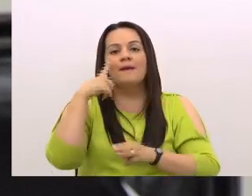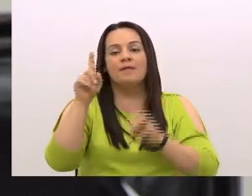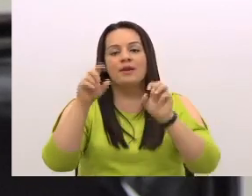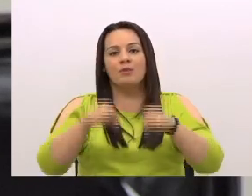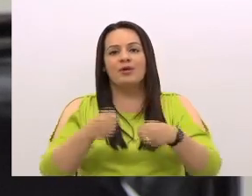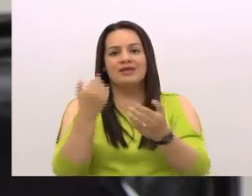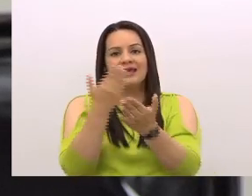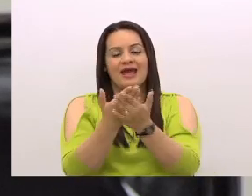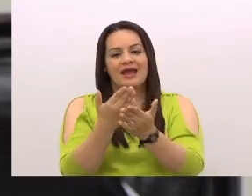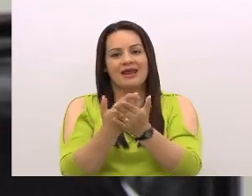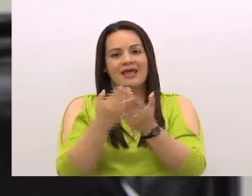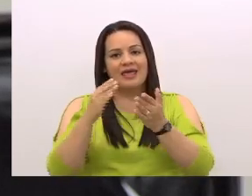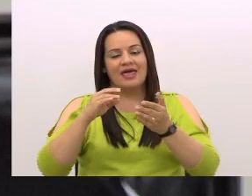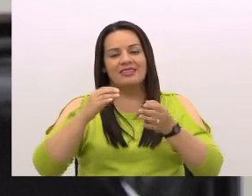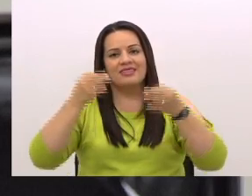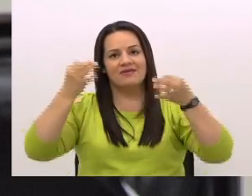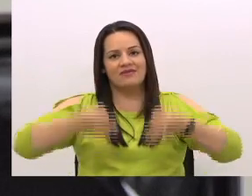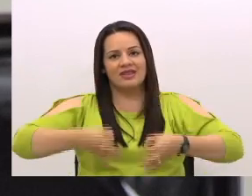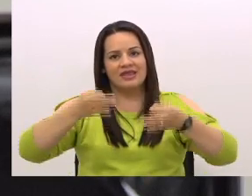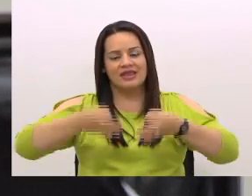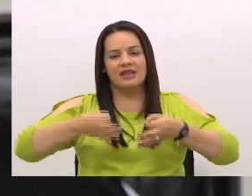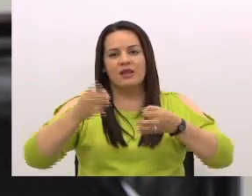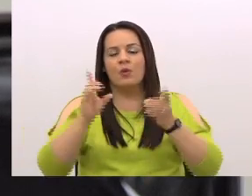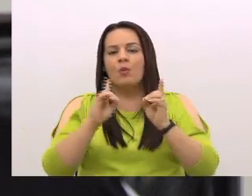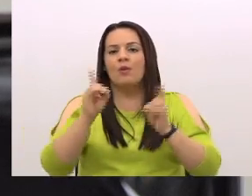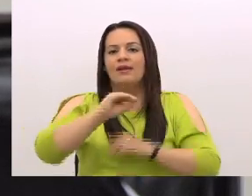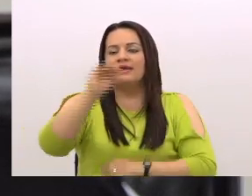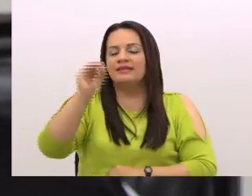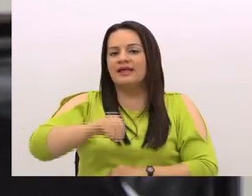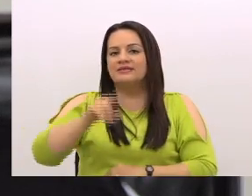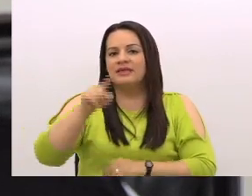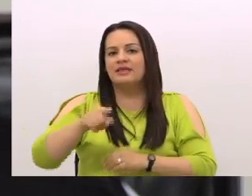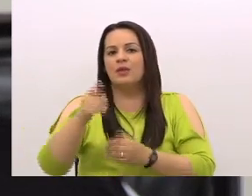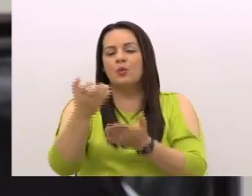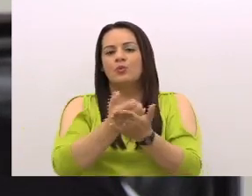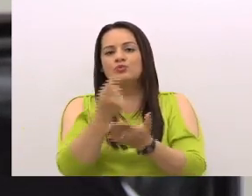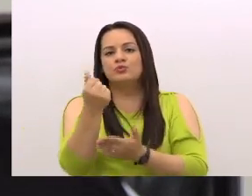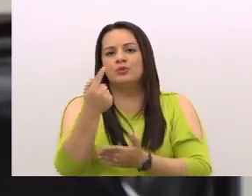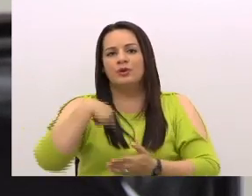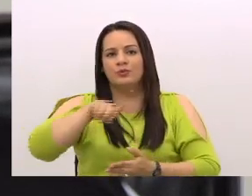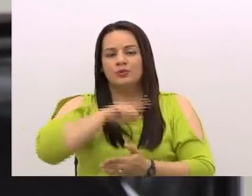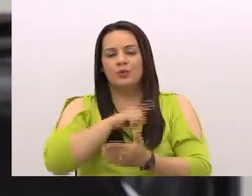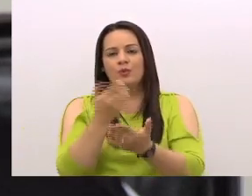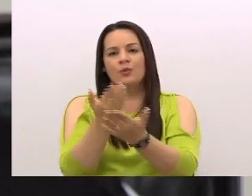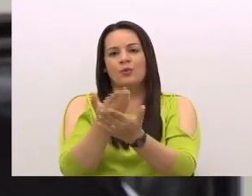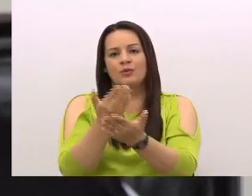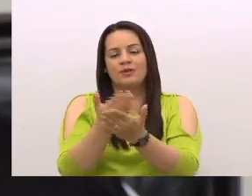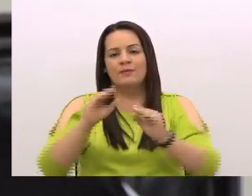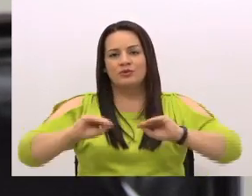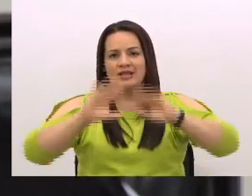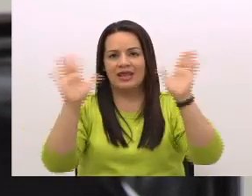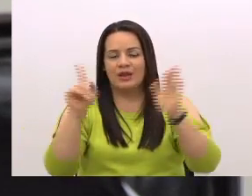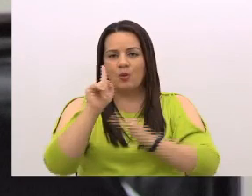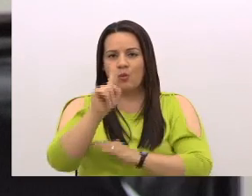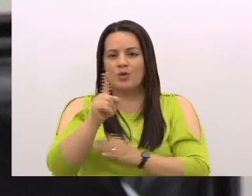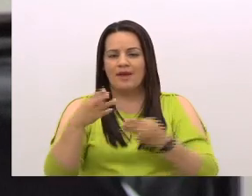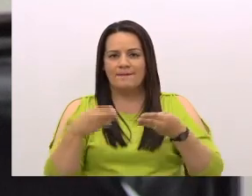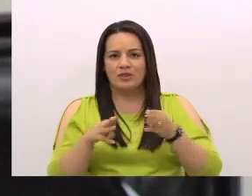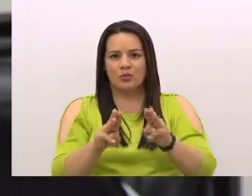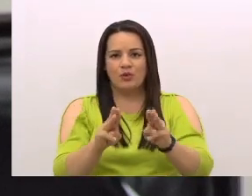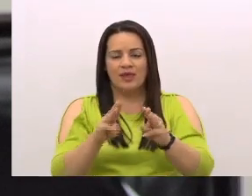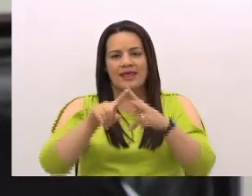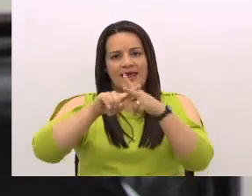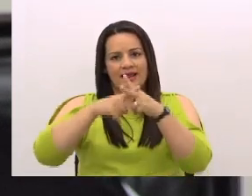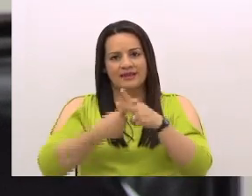a definir esa tasa de usura. Nosotros propusimos claramente una metodología al